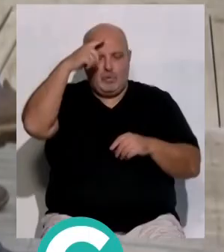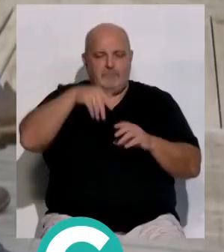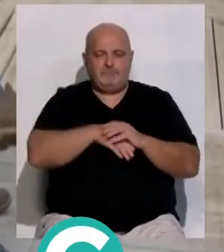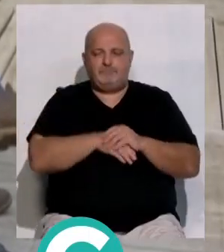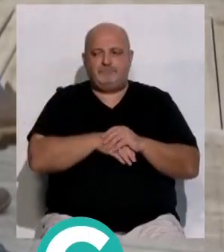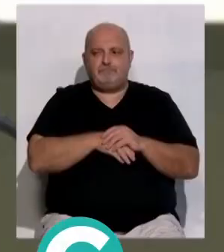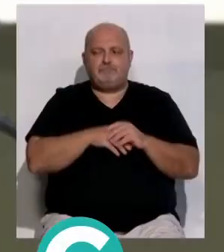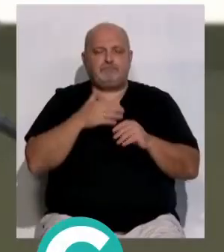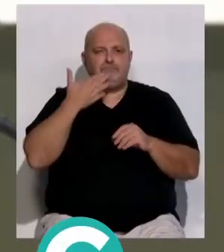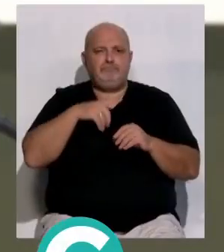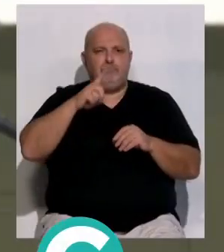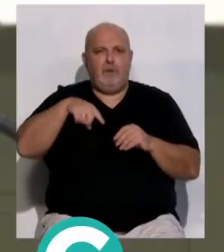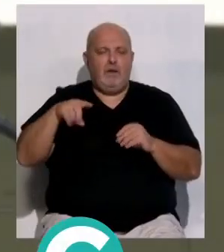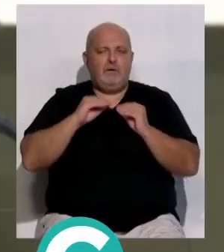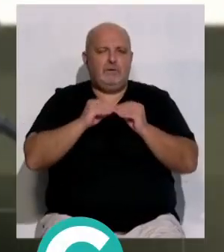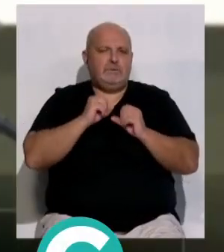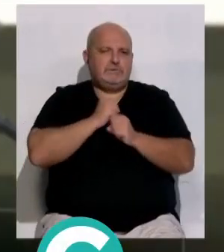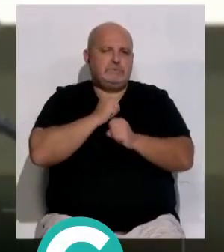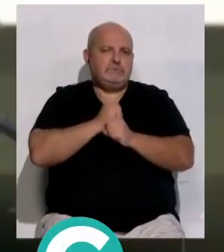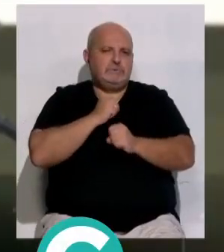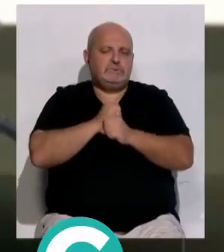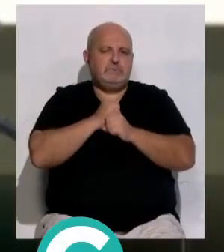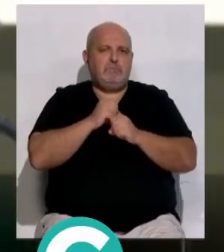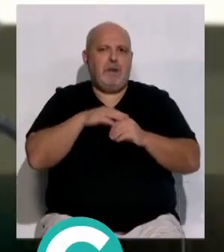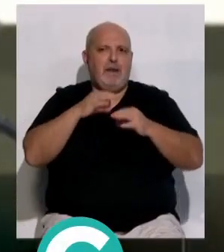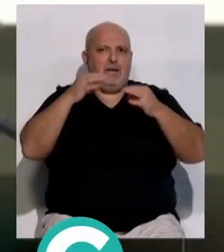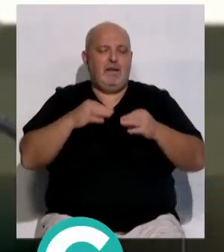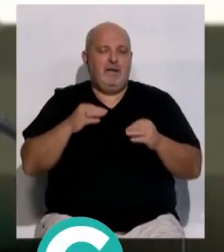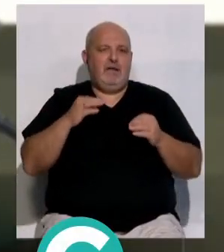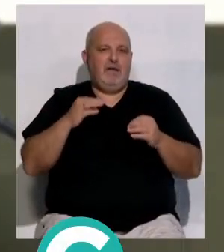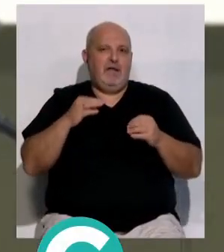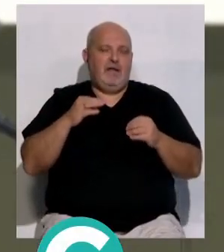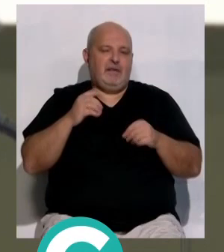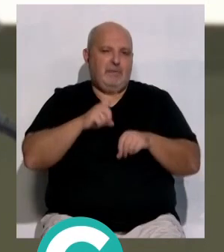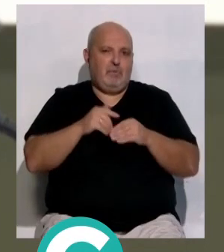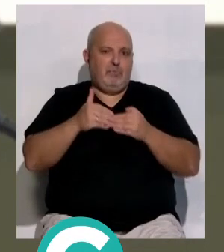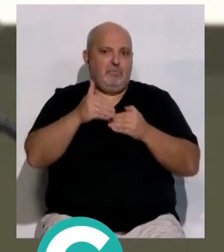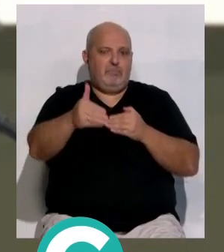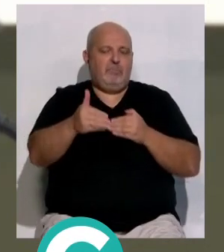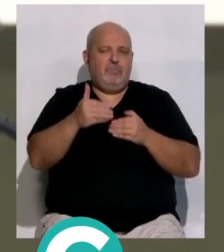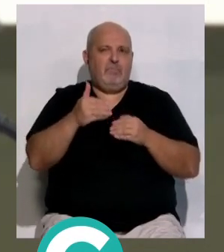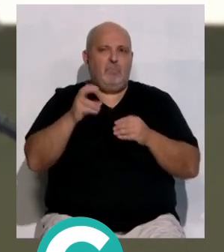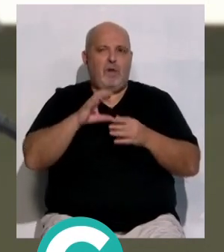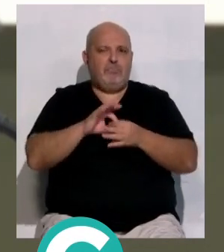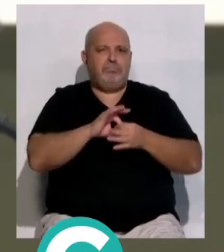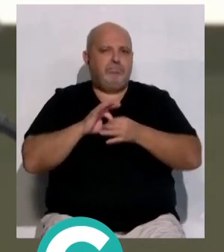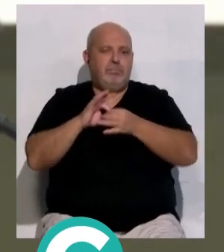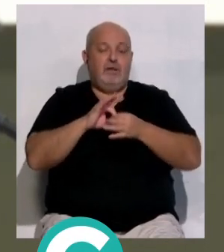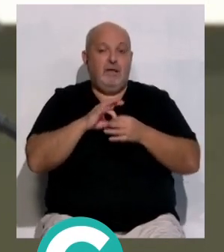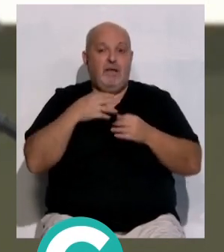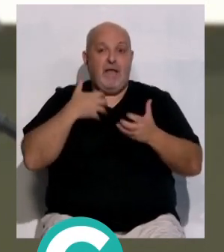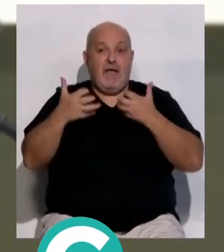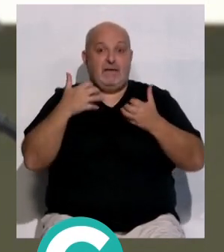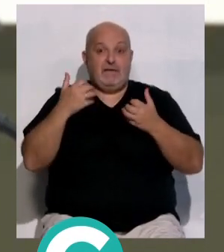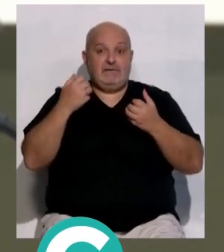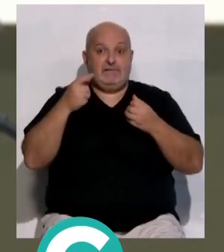Llevamos meses trabajando para poder confluir en el tiempo y en el espacio y aunar fuerzas para a través de las